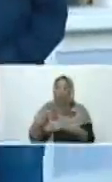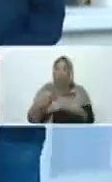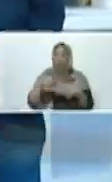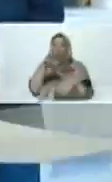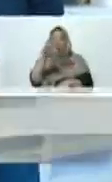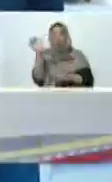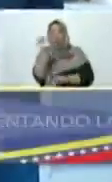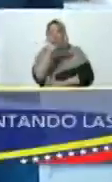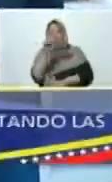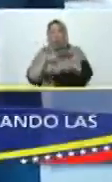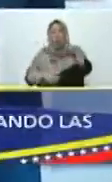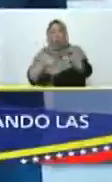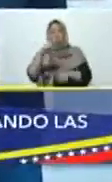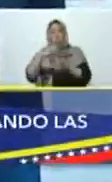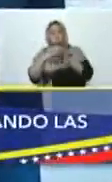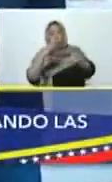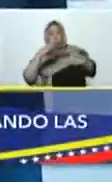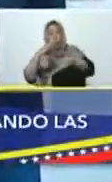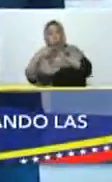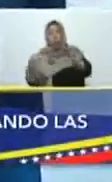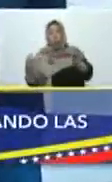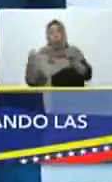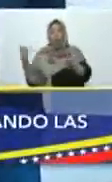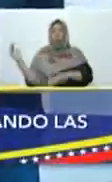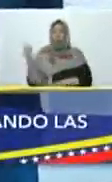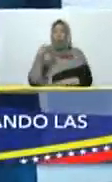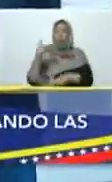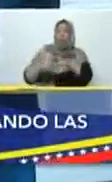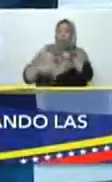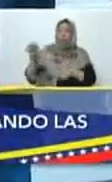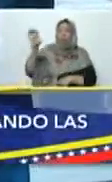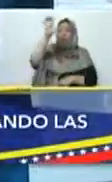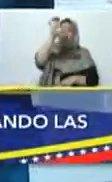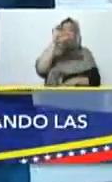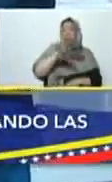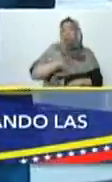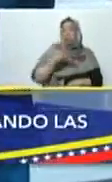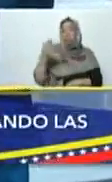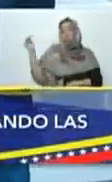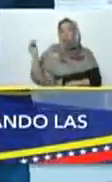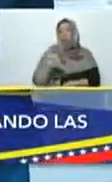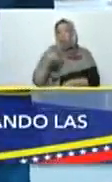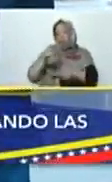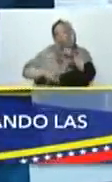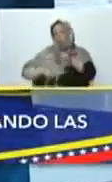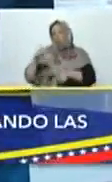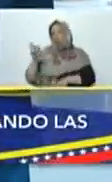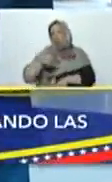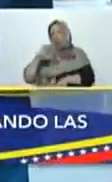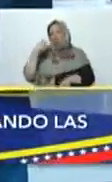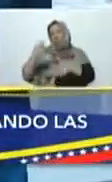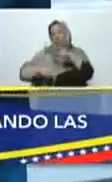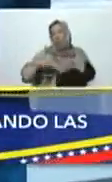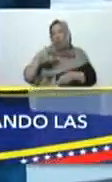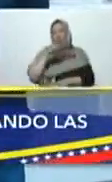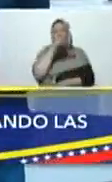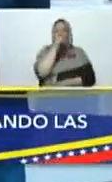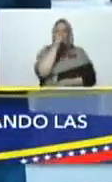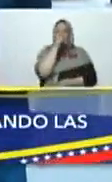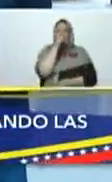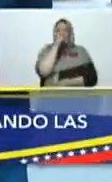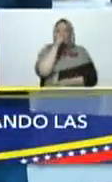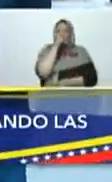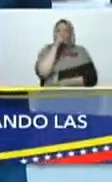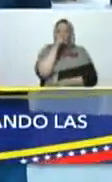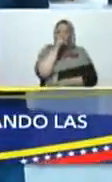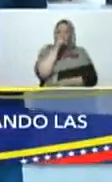trenes, para los buggy. Traer repuestos en general. ¿Y qué han hecho los trabajadores con la CBG? ¿Qué